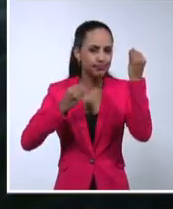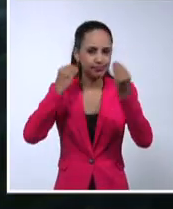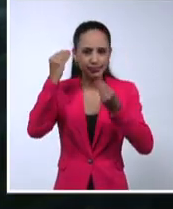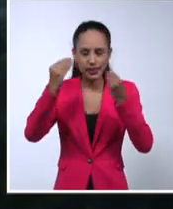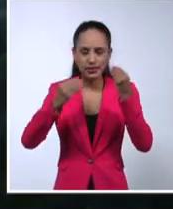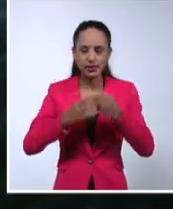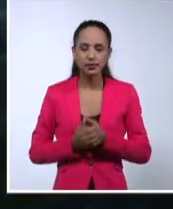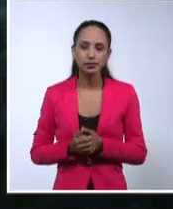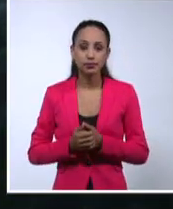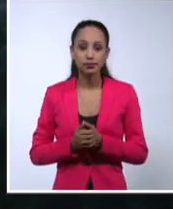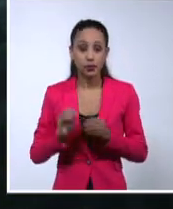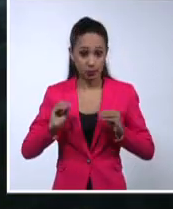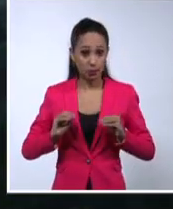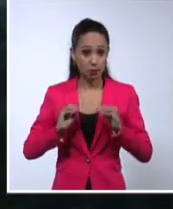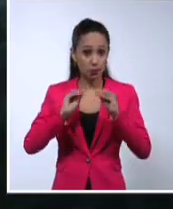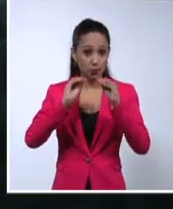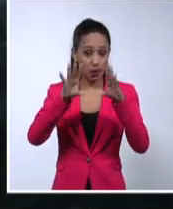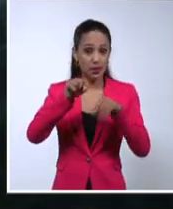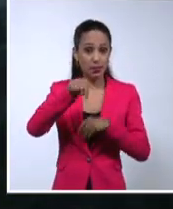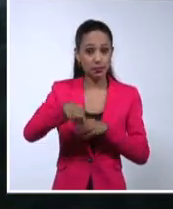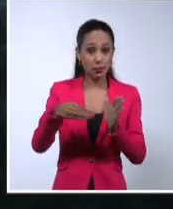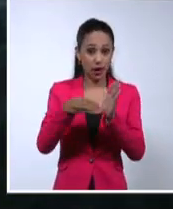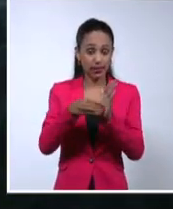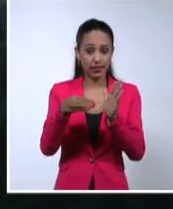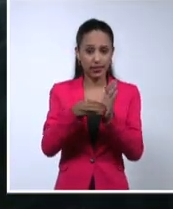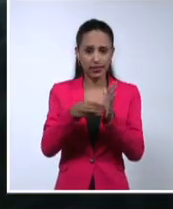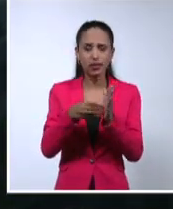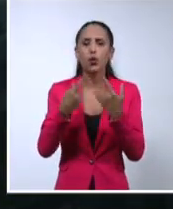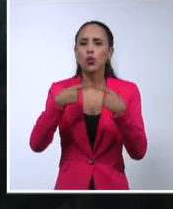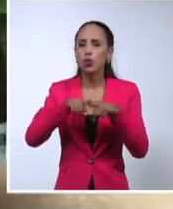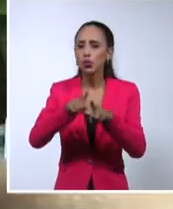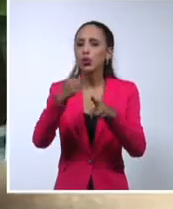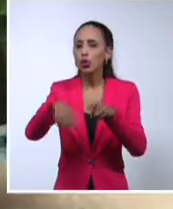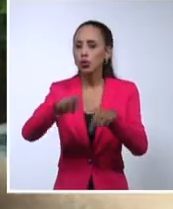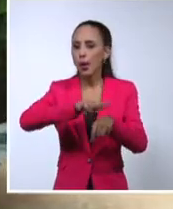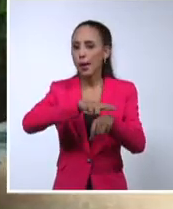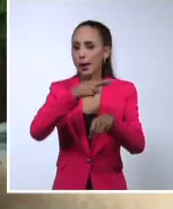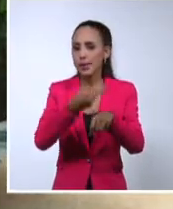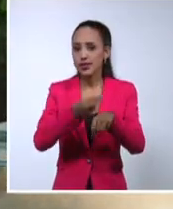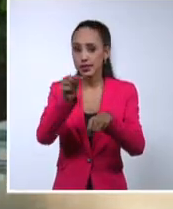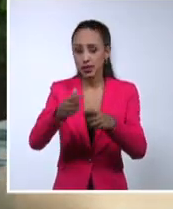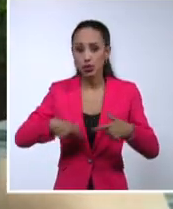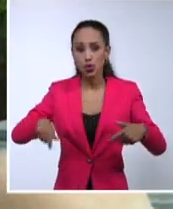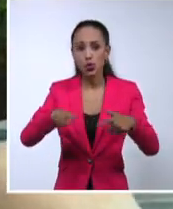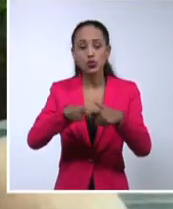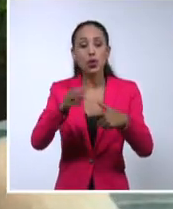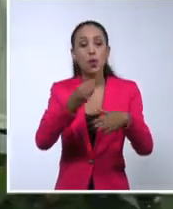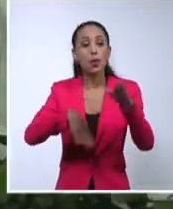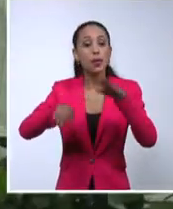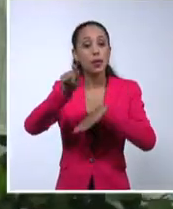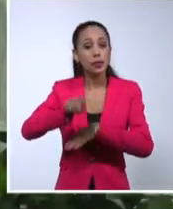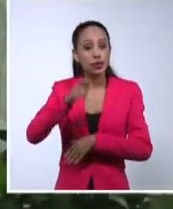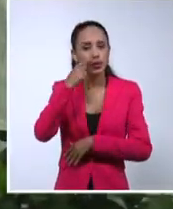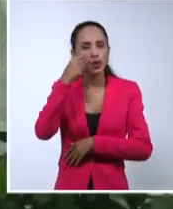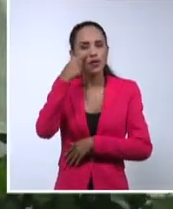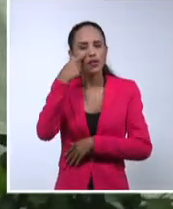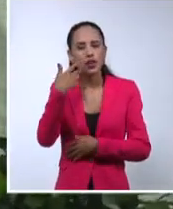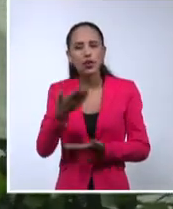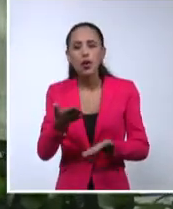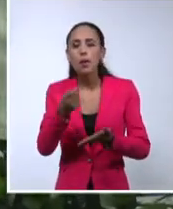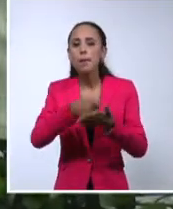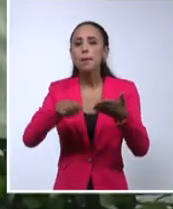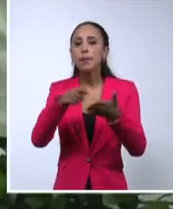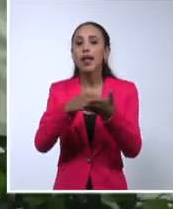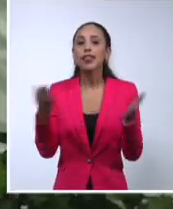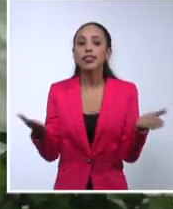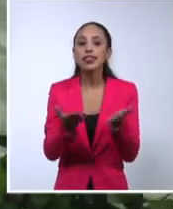vespertina, Manuel Marrero Cruz, junto a otros representantes del Consejo de Ministros, se actualizó sobre la marcha del Plan de Desarrollo Integral que se